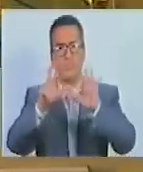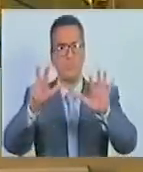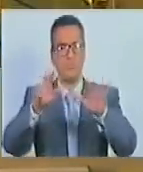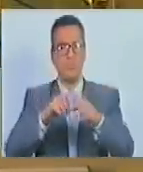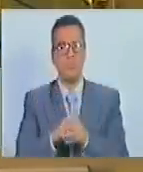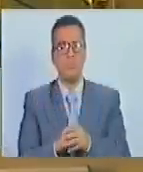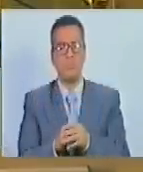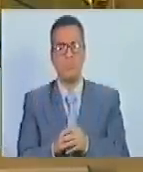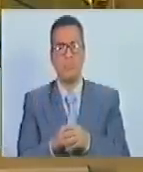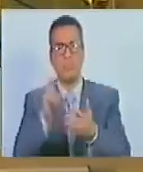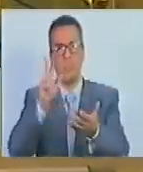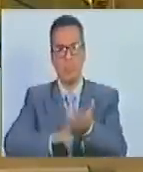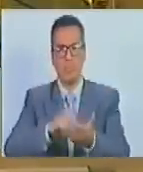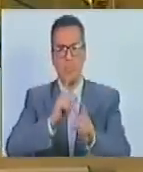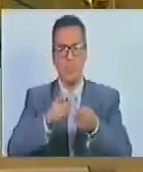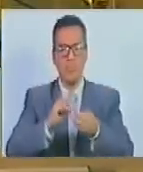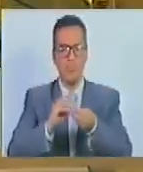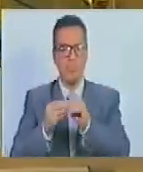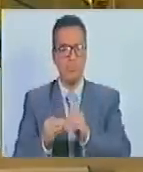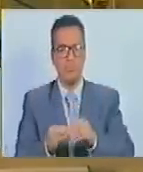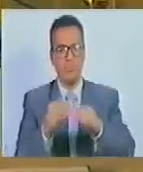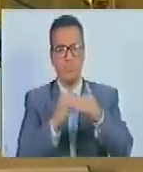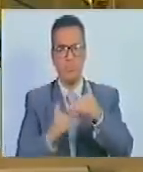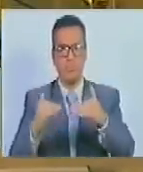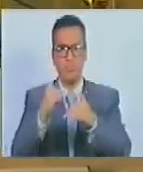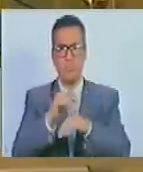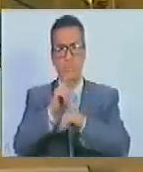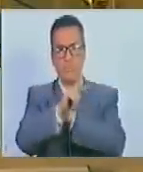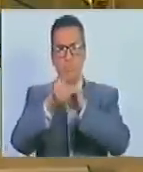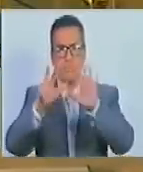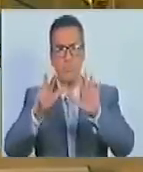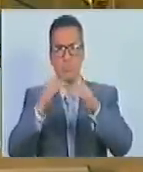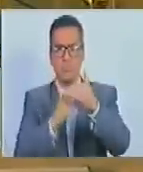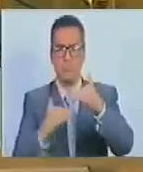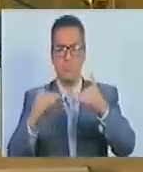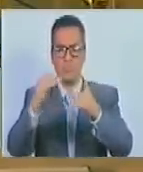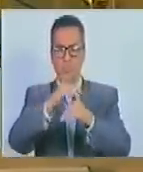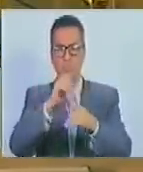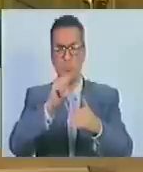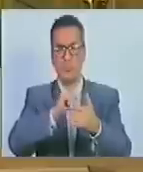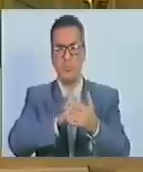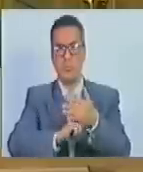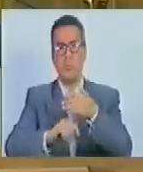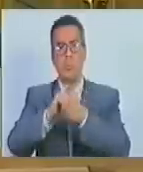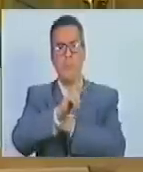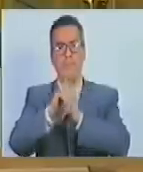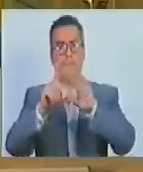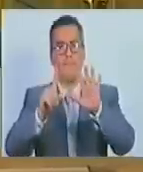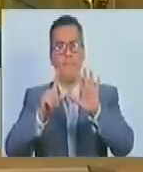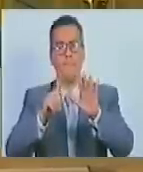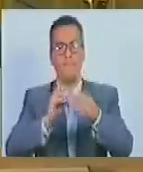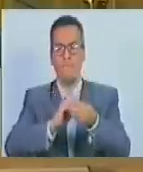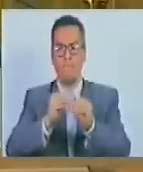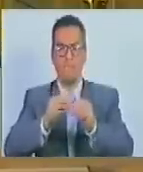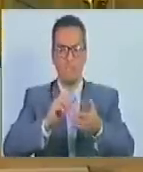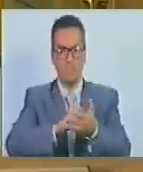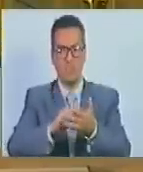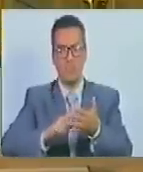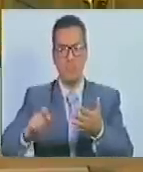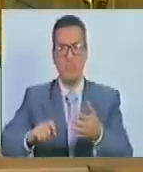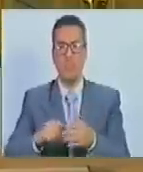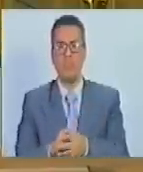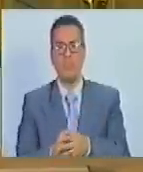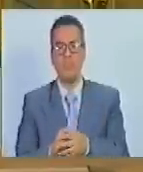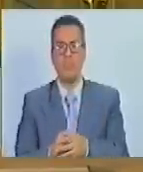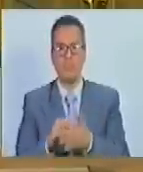se propone aprobar con modificación el contenido del artículo veintiséis que pasa a ser el artículo veintiséis quedando redactado de la manera